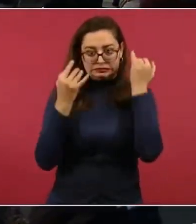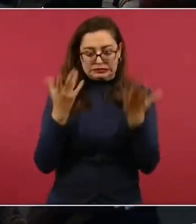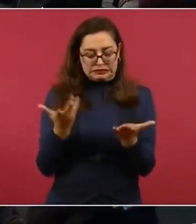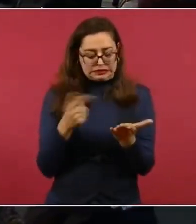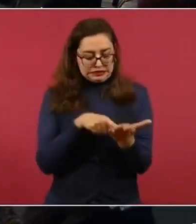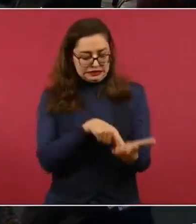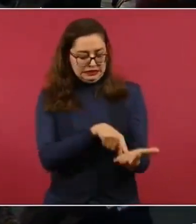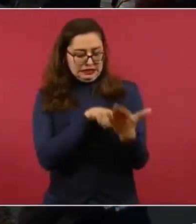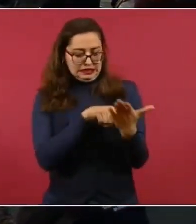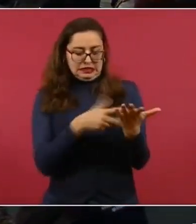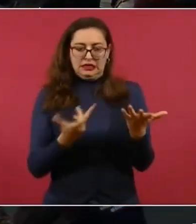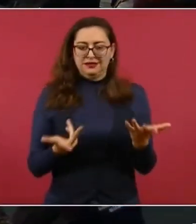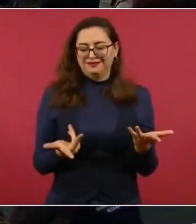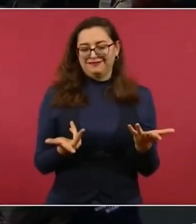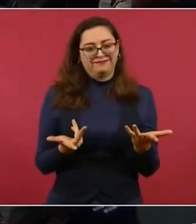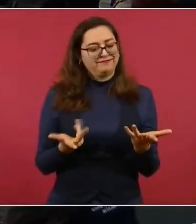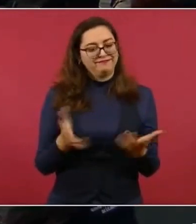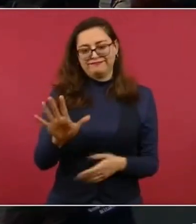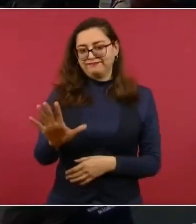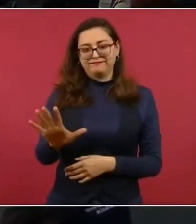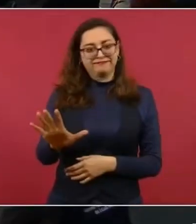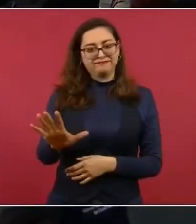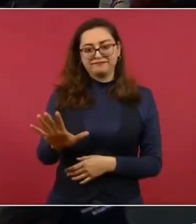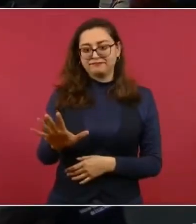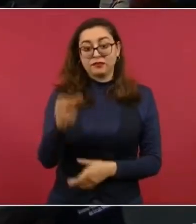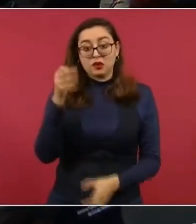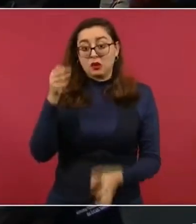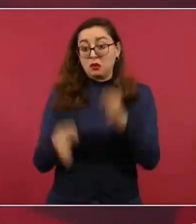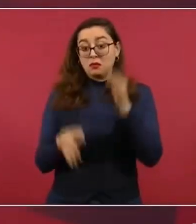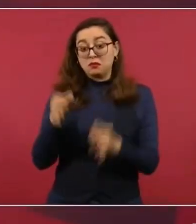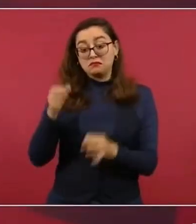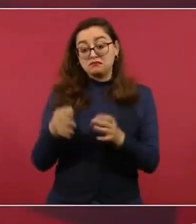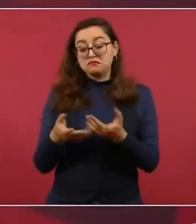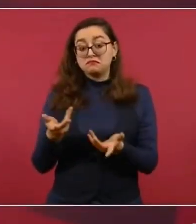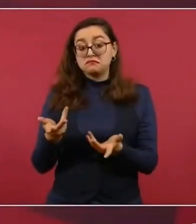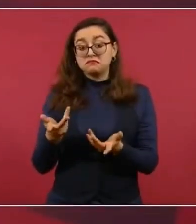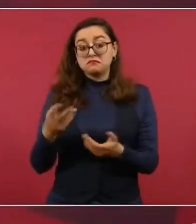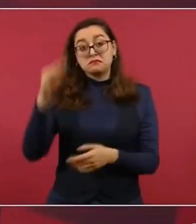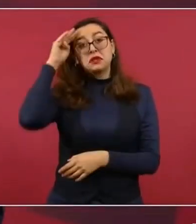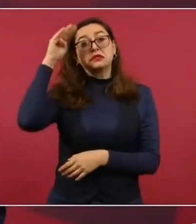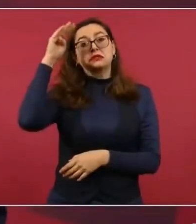Entonces, que no estén pensando los jueces que nos vamos a quedar callados.